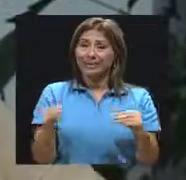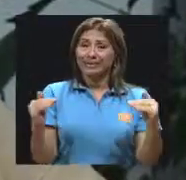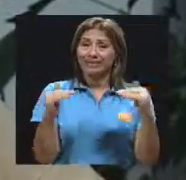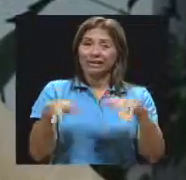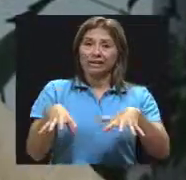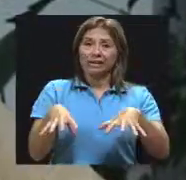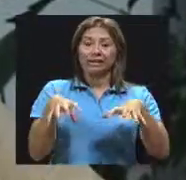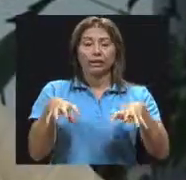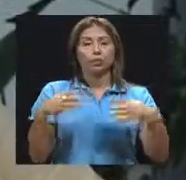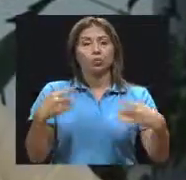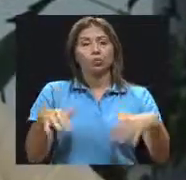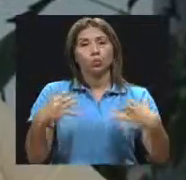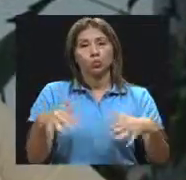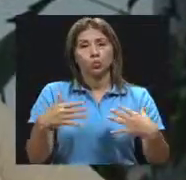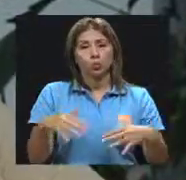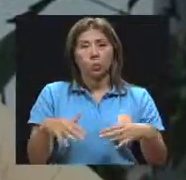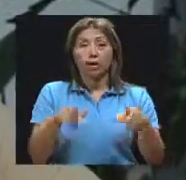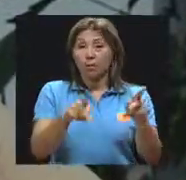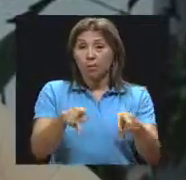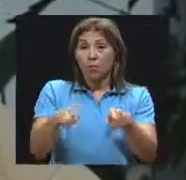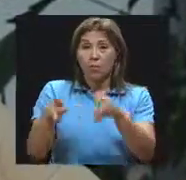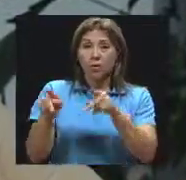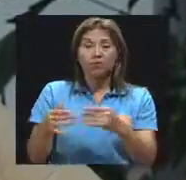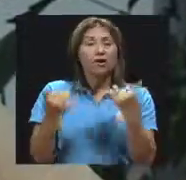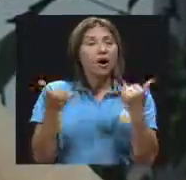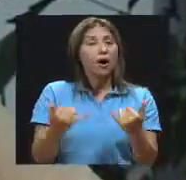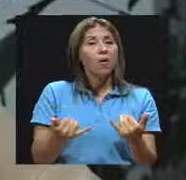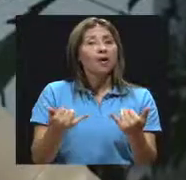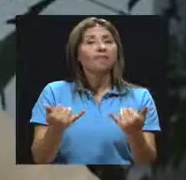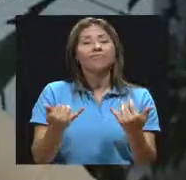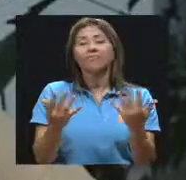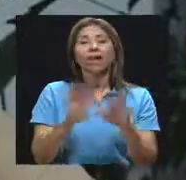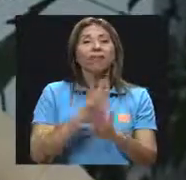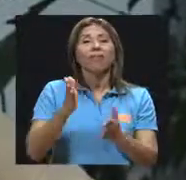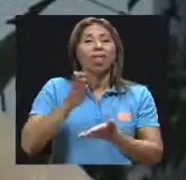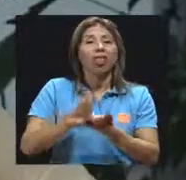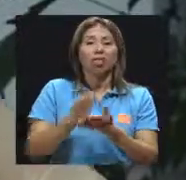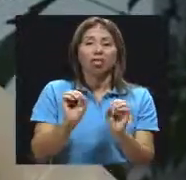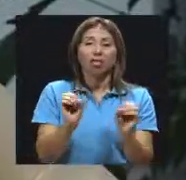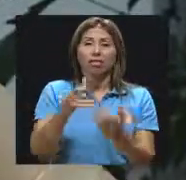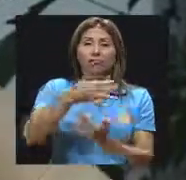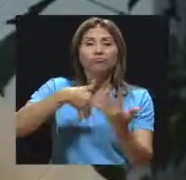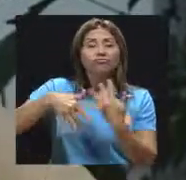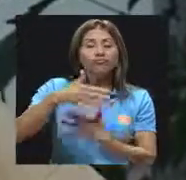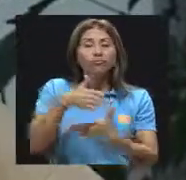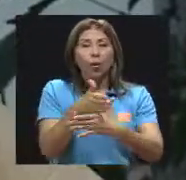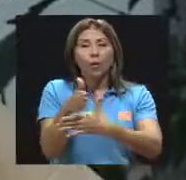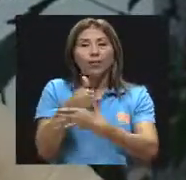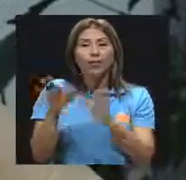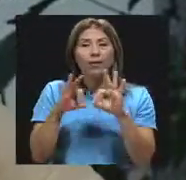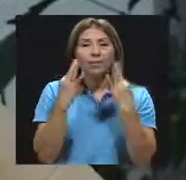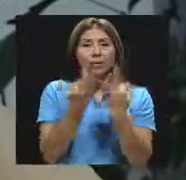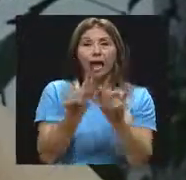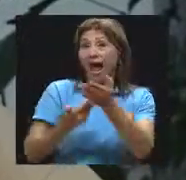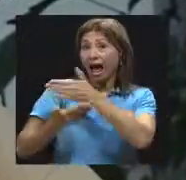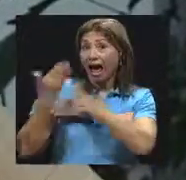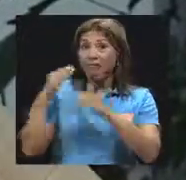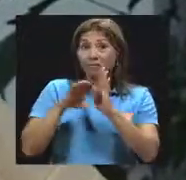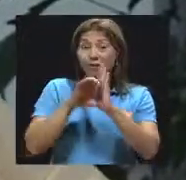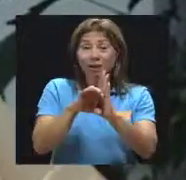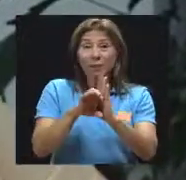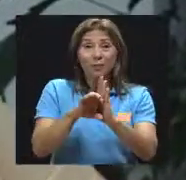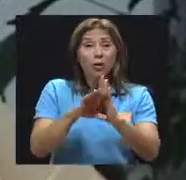tenemos una población que se ha olvidado y ha dejado el compartir en familia. Antes era sumamente común que la mesa